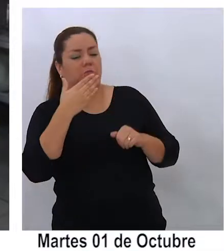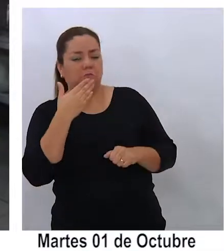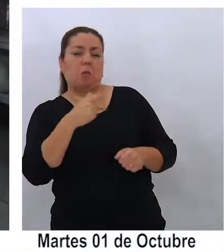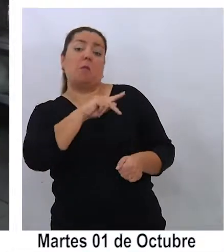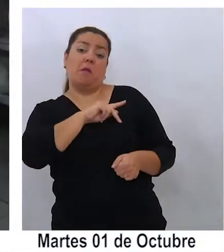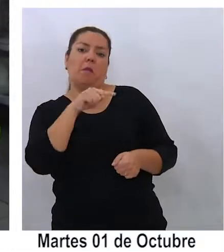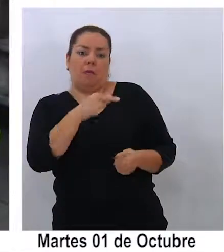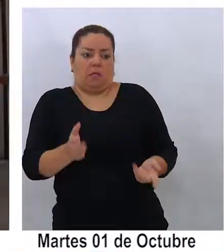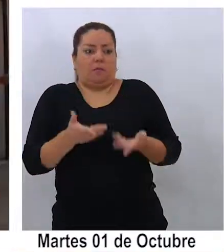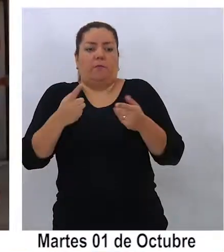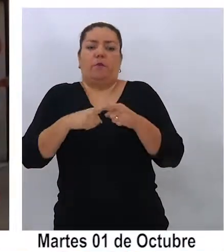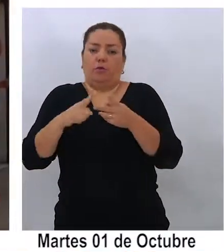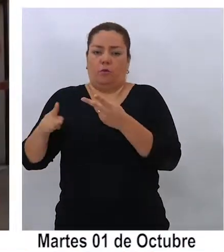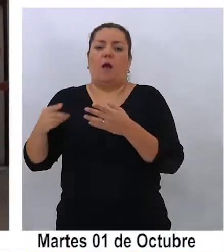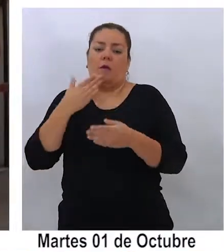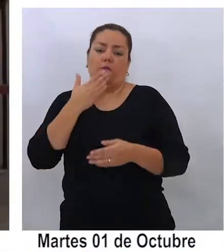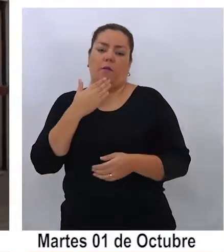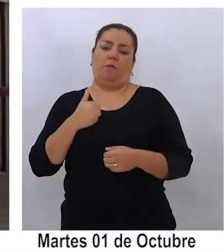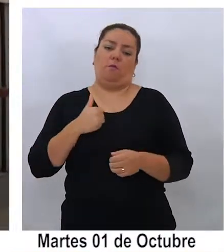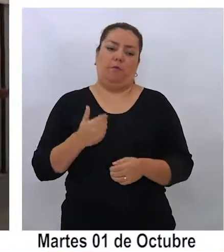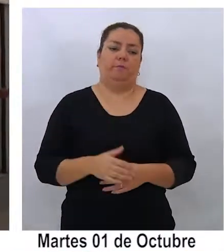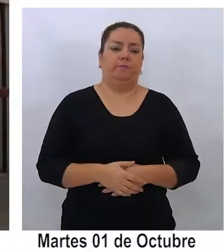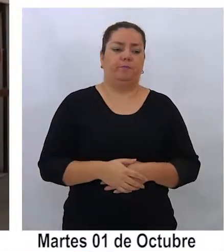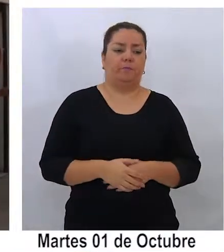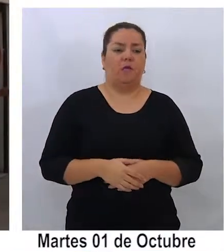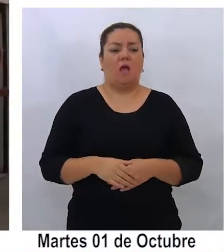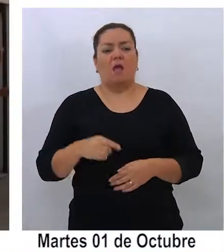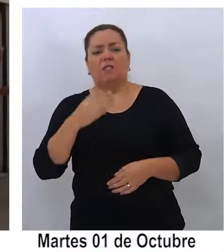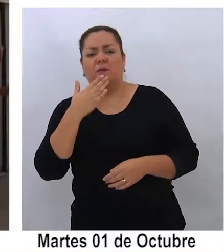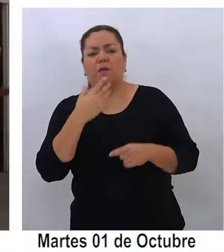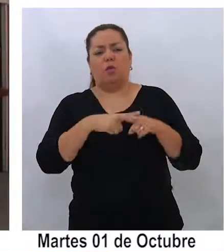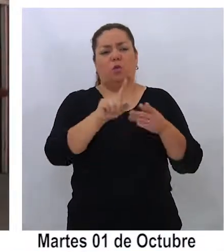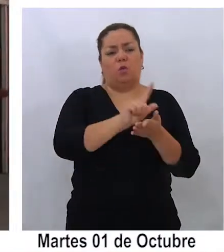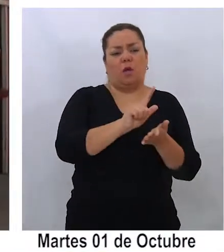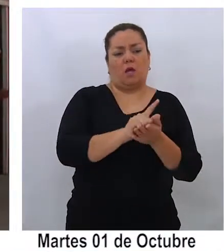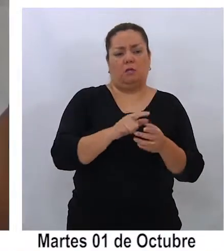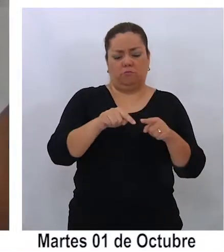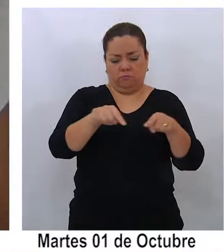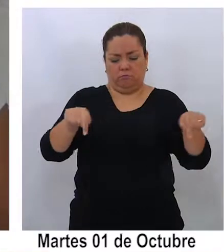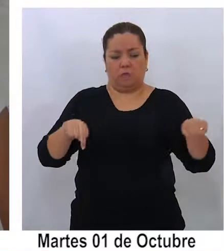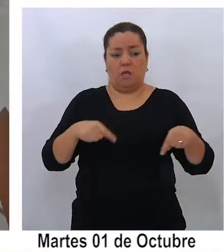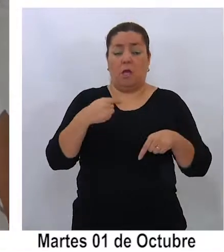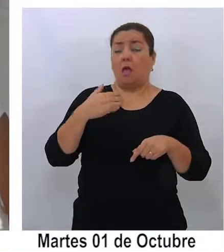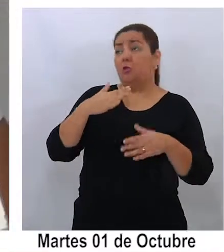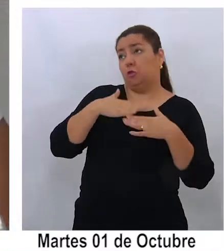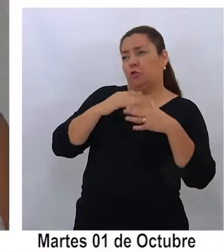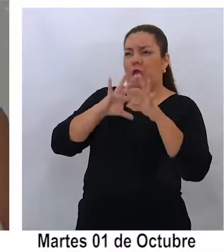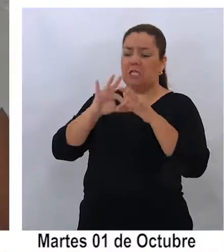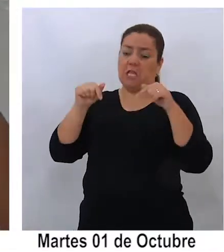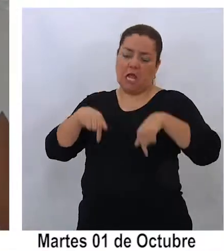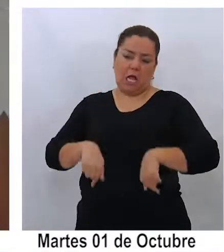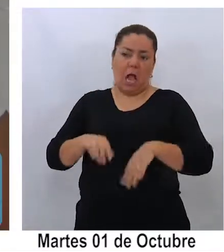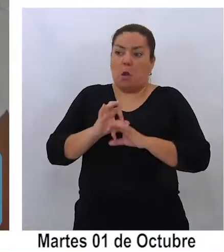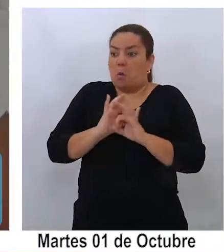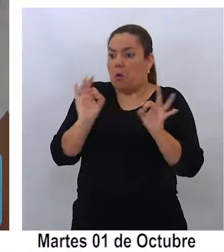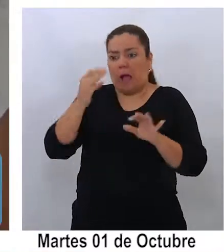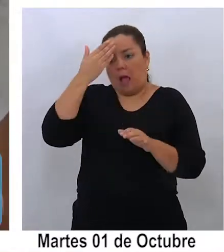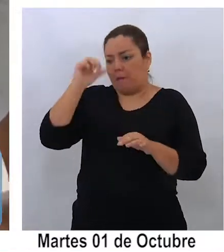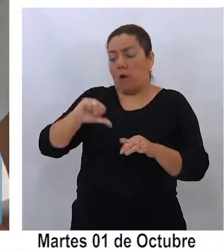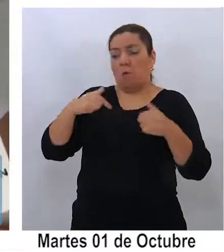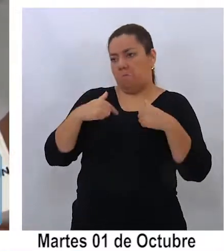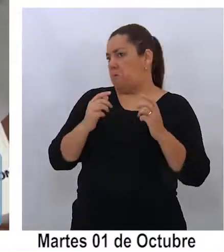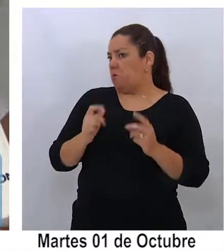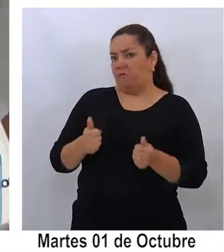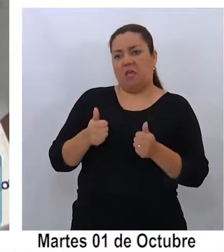y pequeños empresarios también tienen sus problemas. Parte personal, yo estoy agradecida acá, me ha ido bien, nunca me ha pasado nada malo,